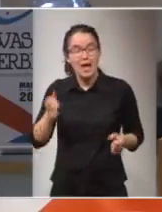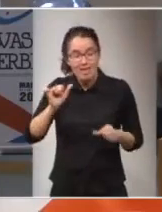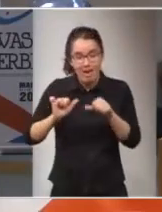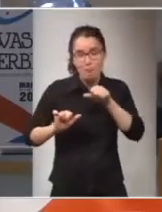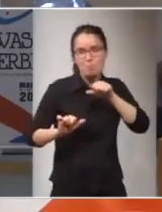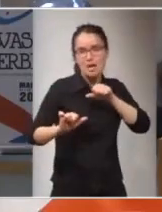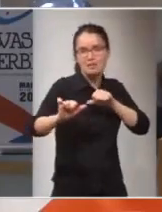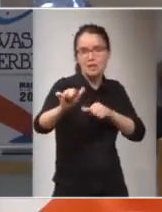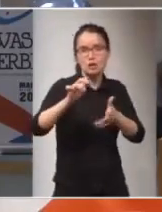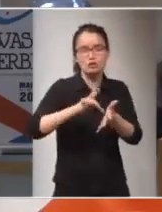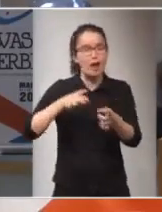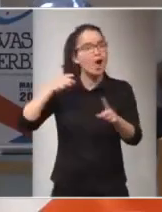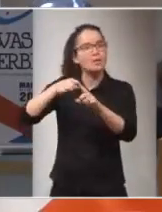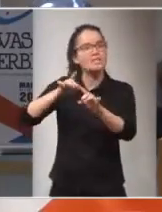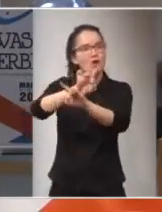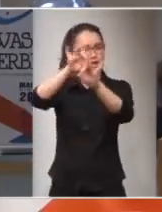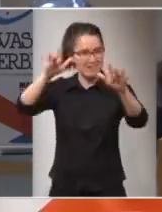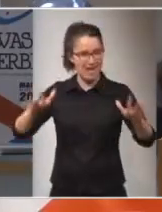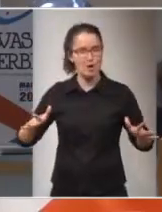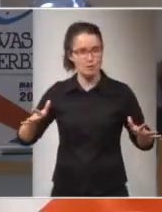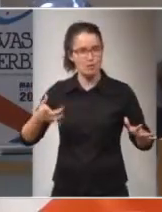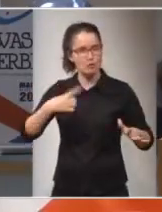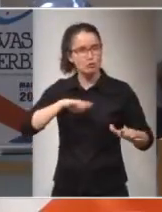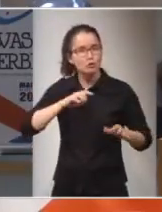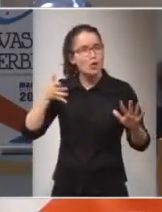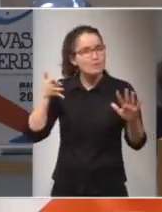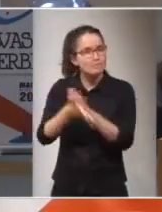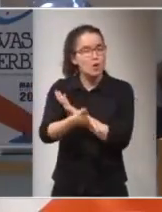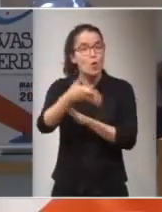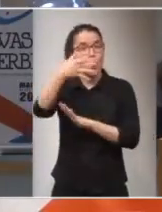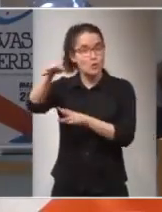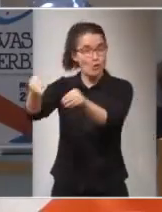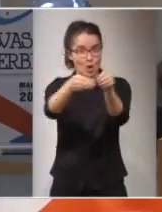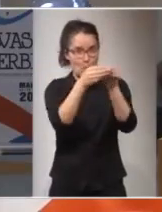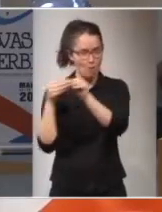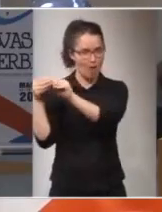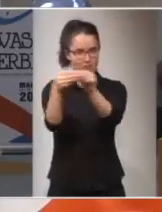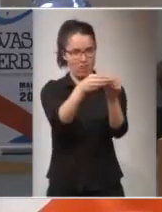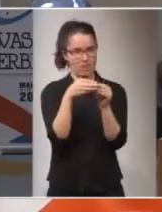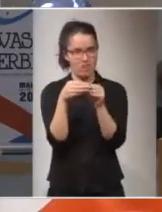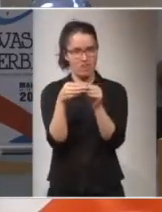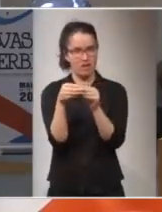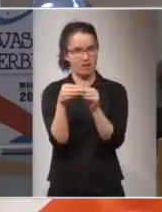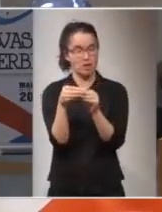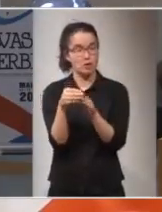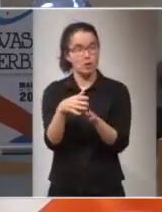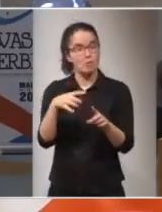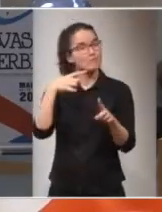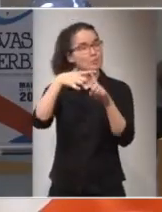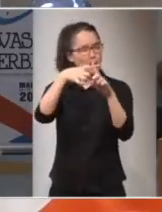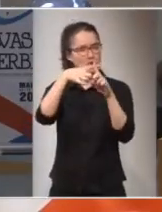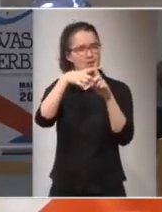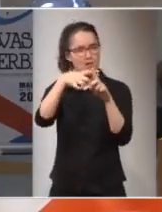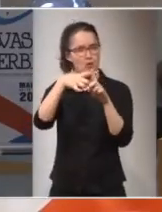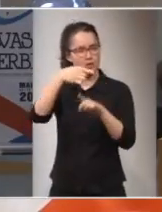partir de tener un norte claro una intención definida una intención única definida y un optimismo también